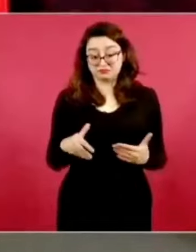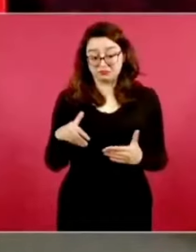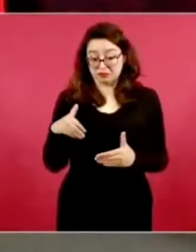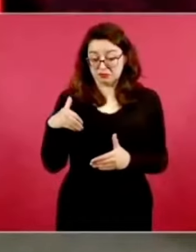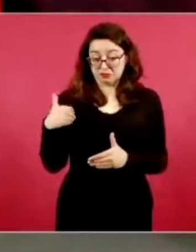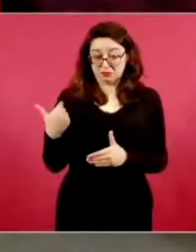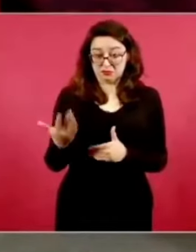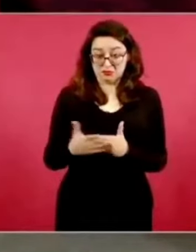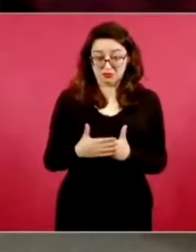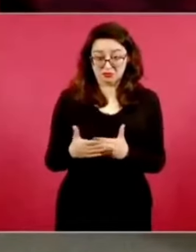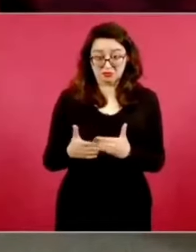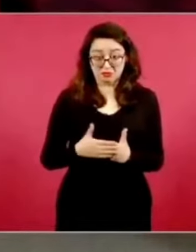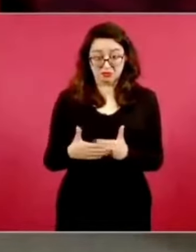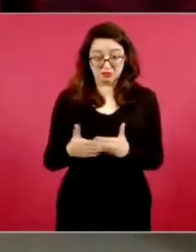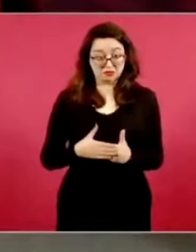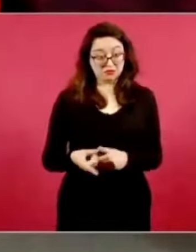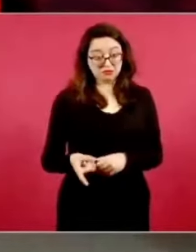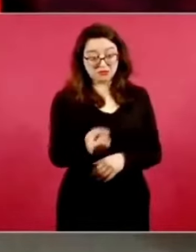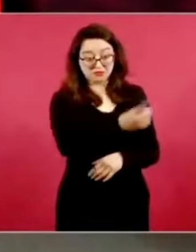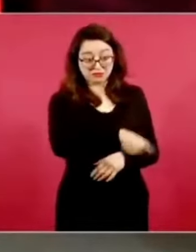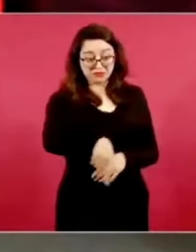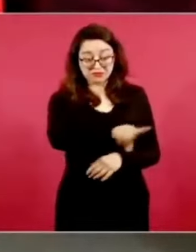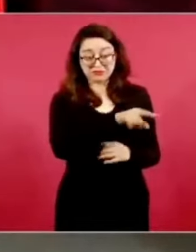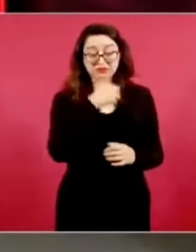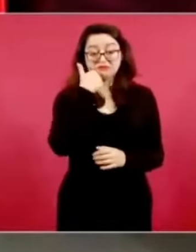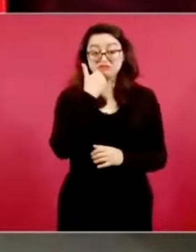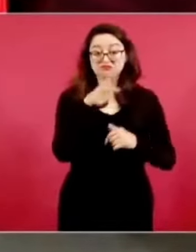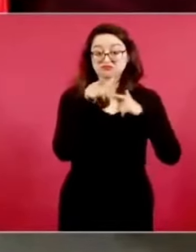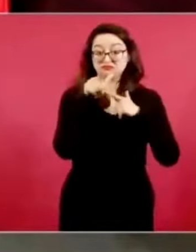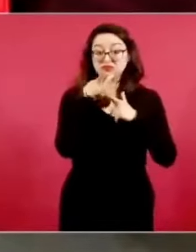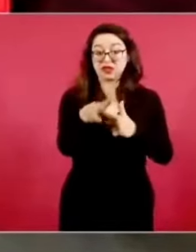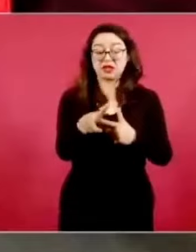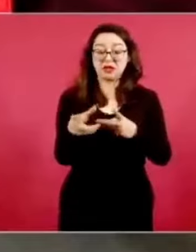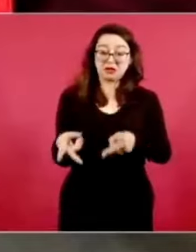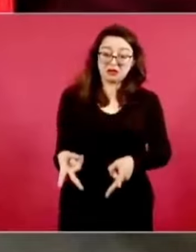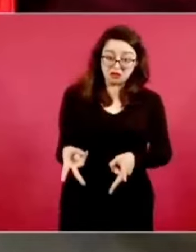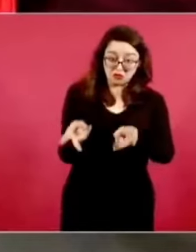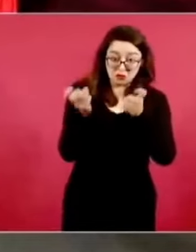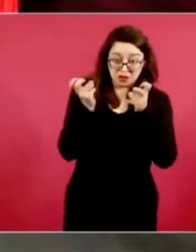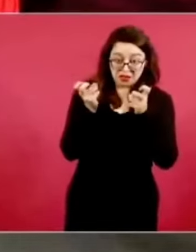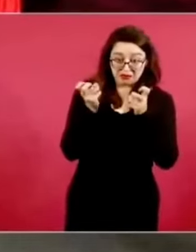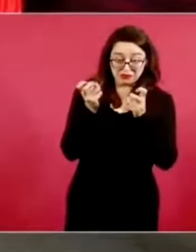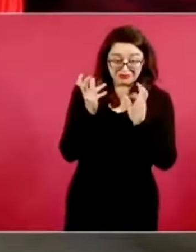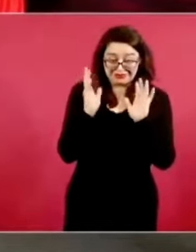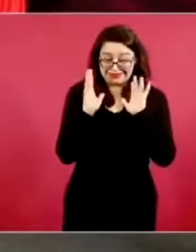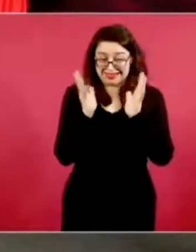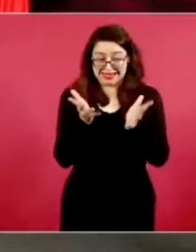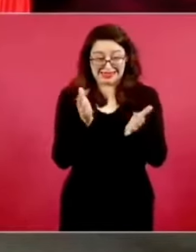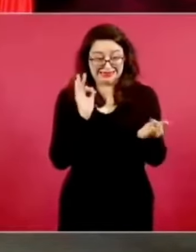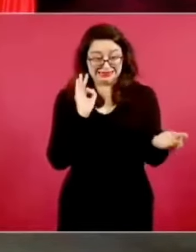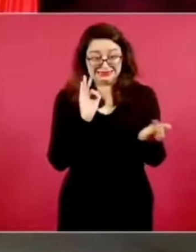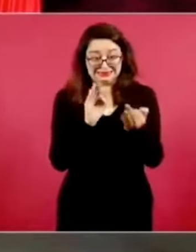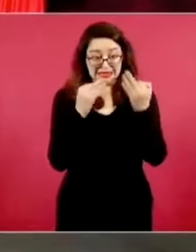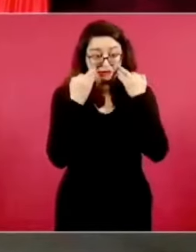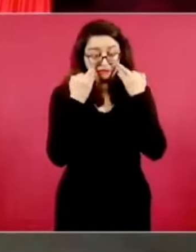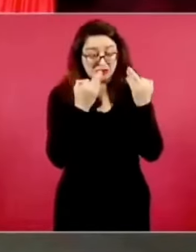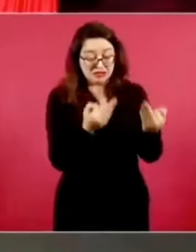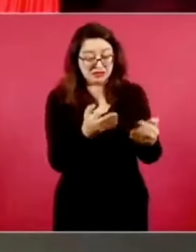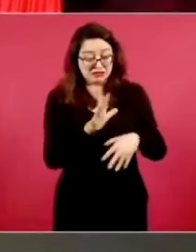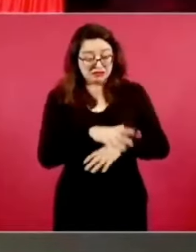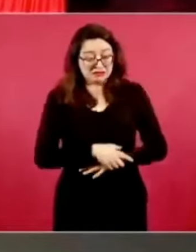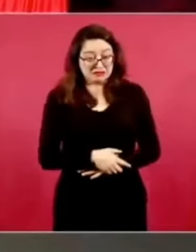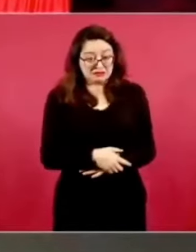lo estamos viendo y pues hay que evitarlo.